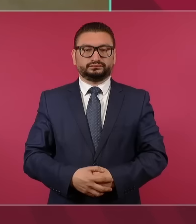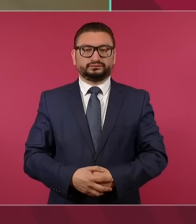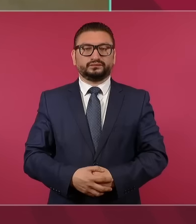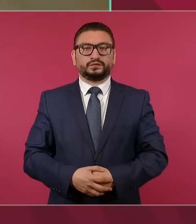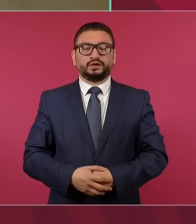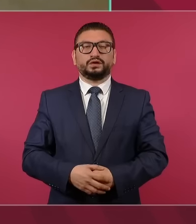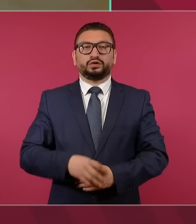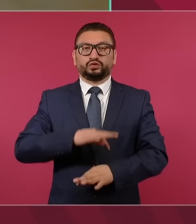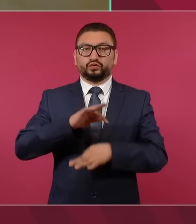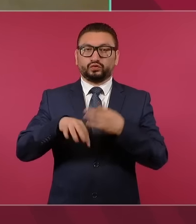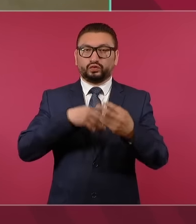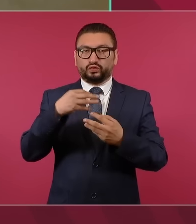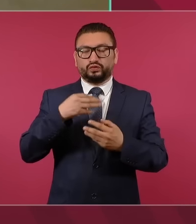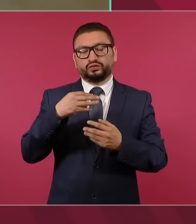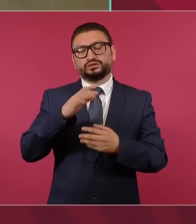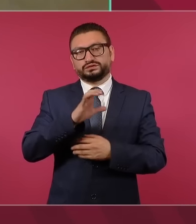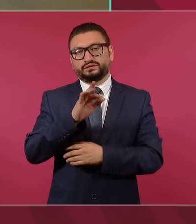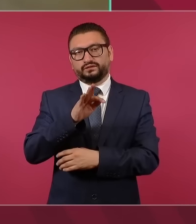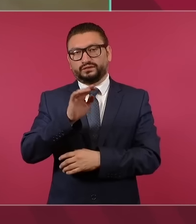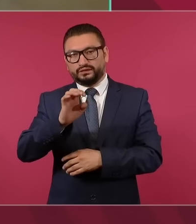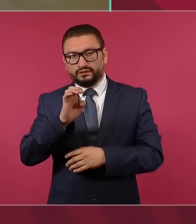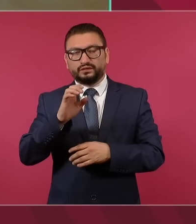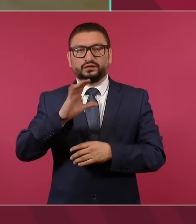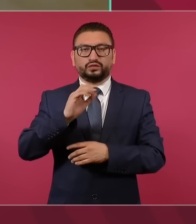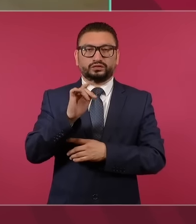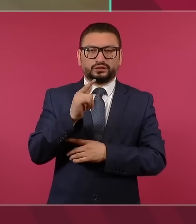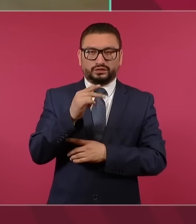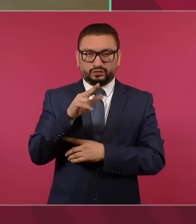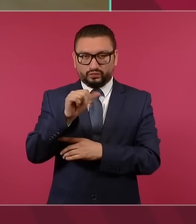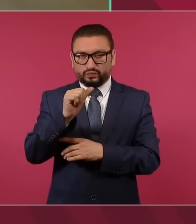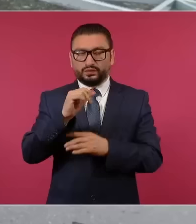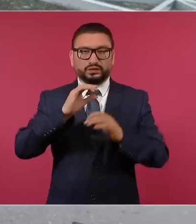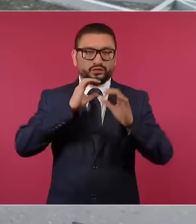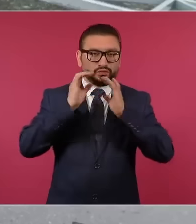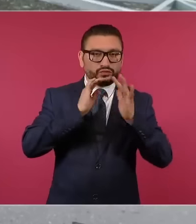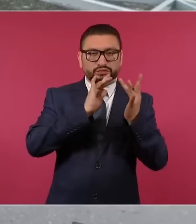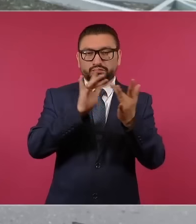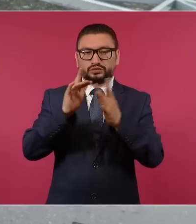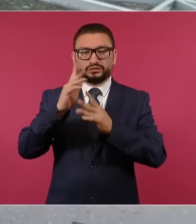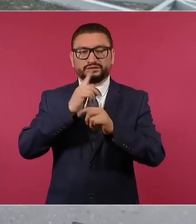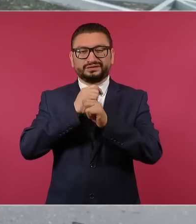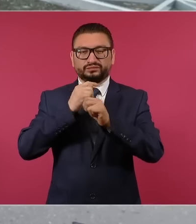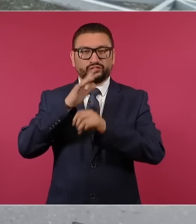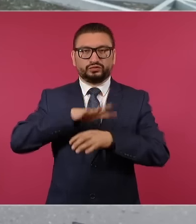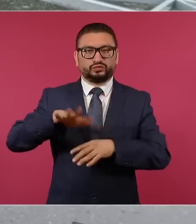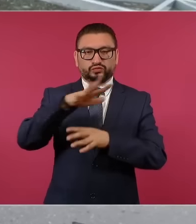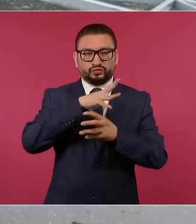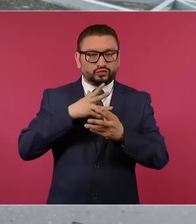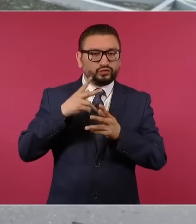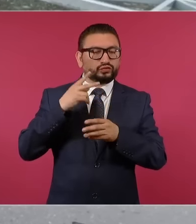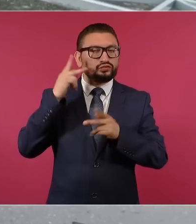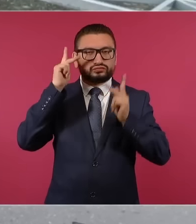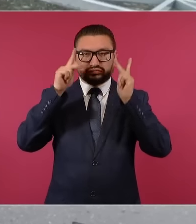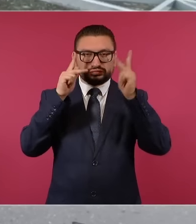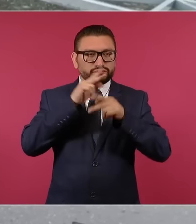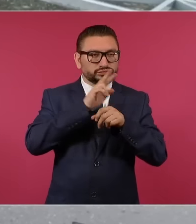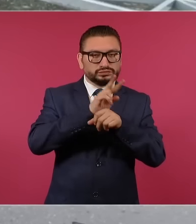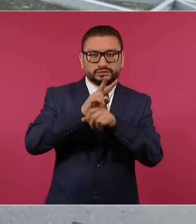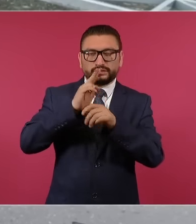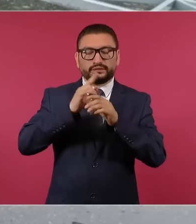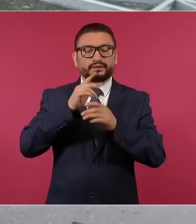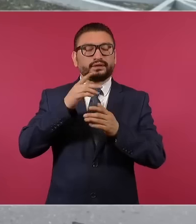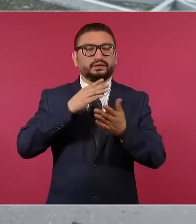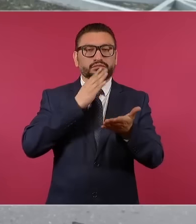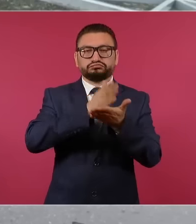Nacional, CFE, Conagua y Comunicaciones y Transportes. Todos al igual que